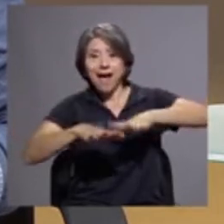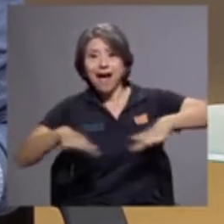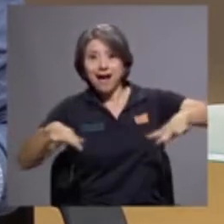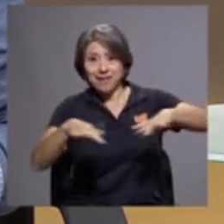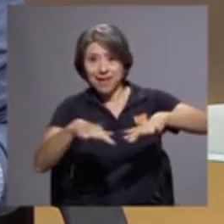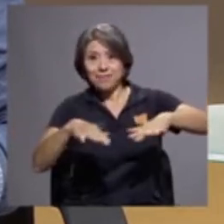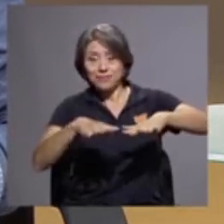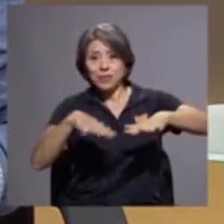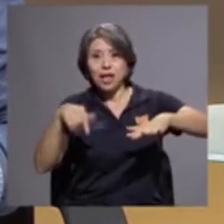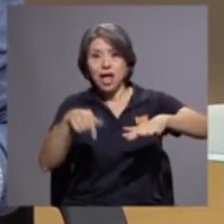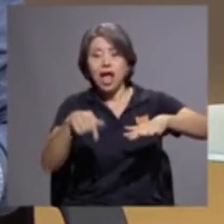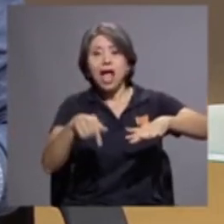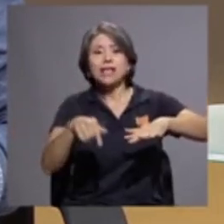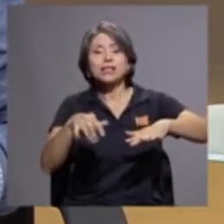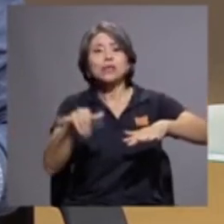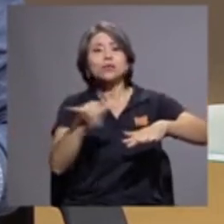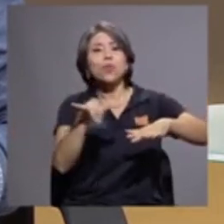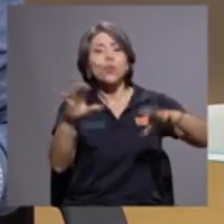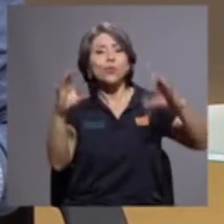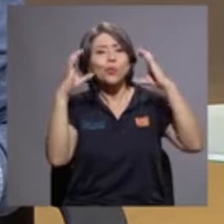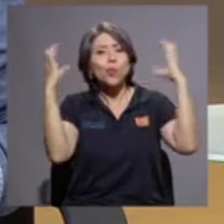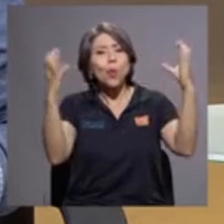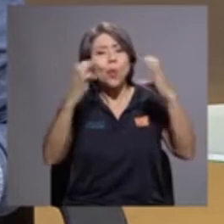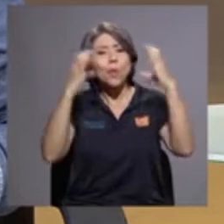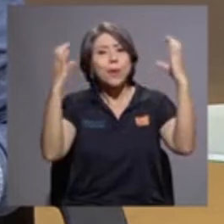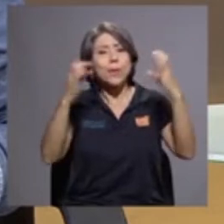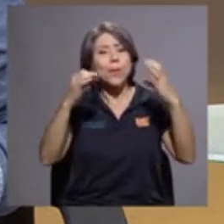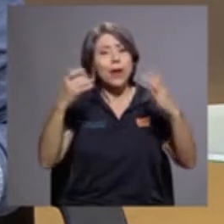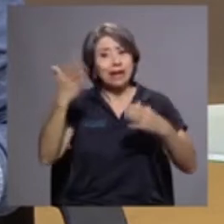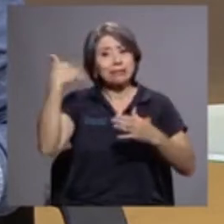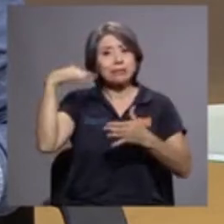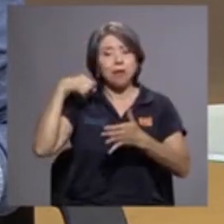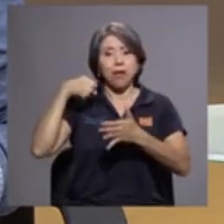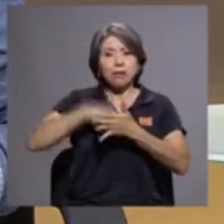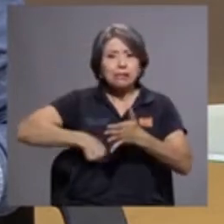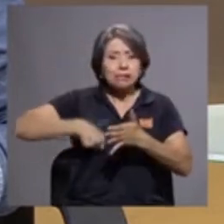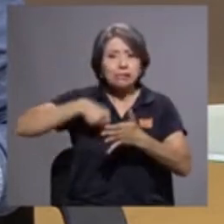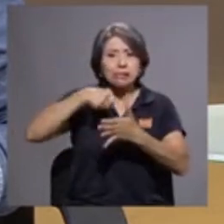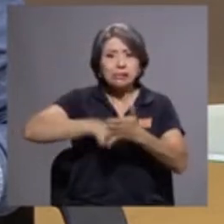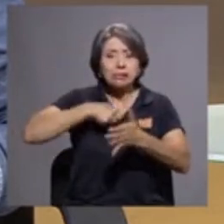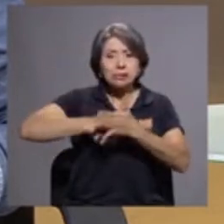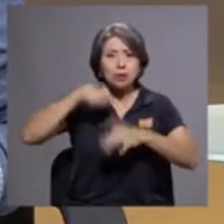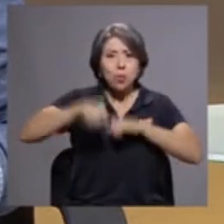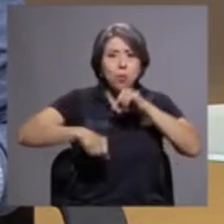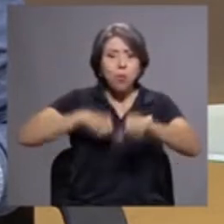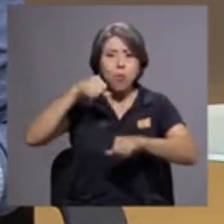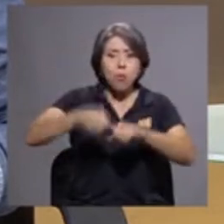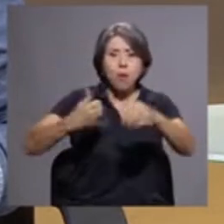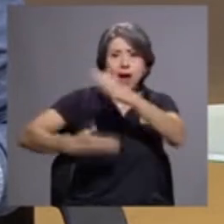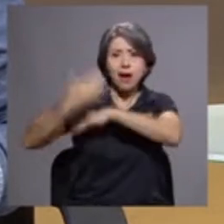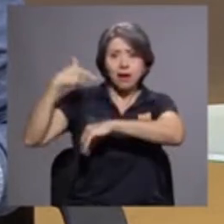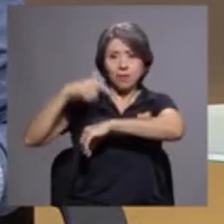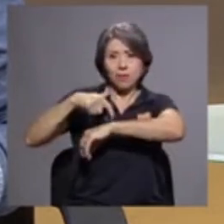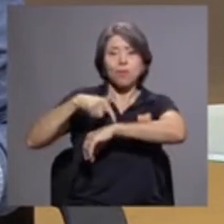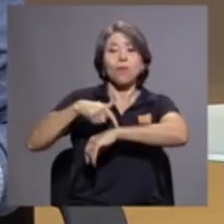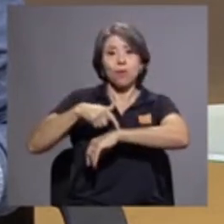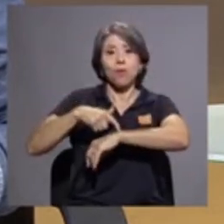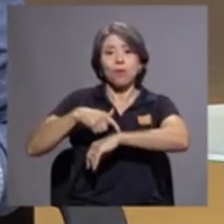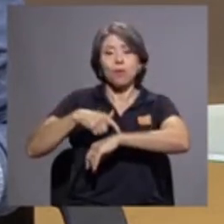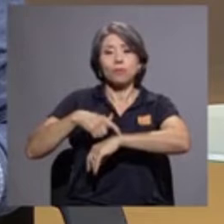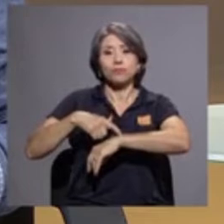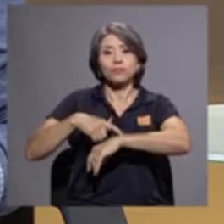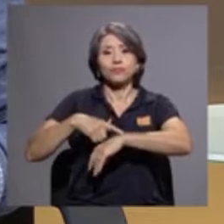justamente conmemora esa lucha que hubo en ese momento, de tal forma que